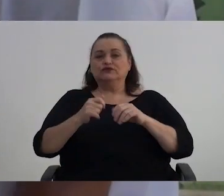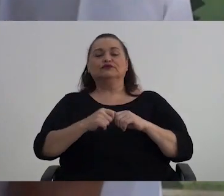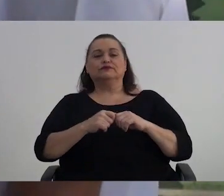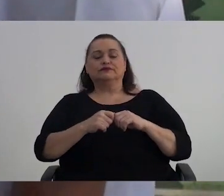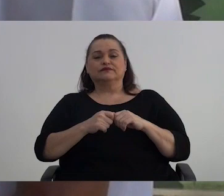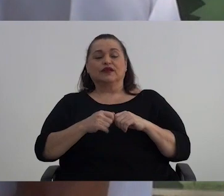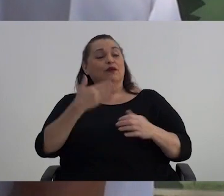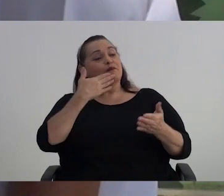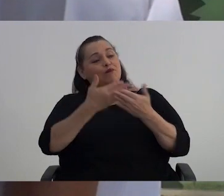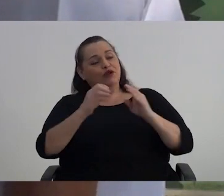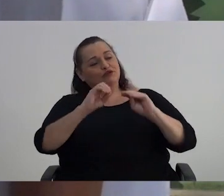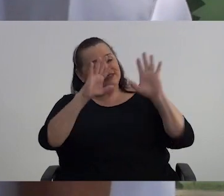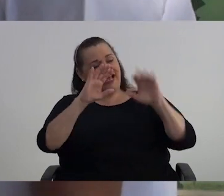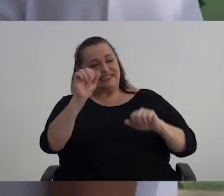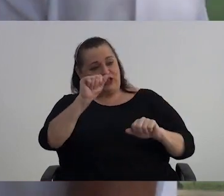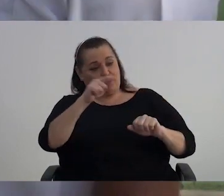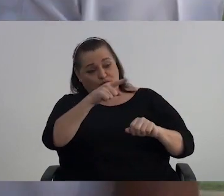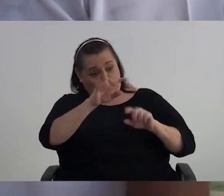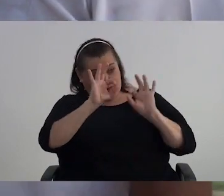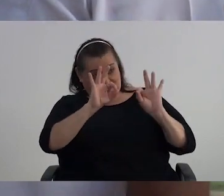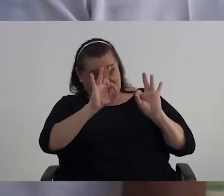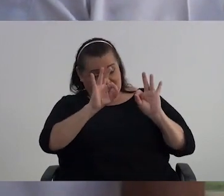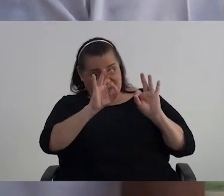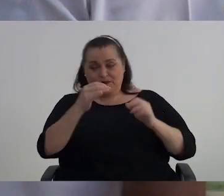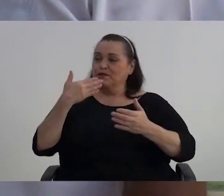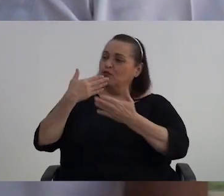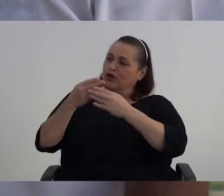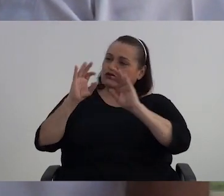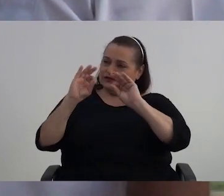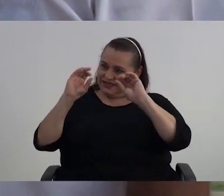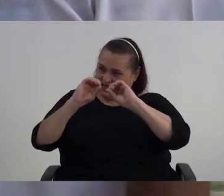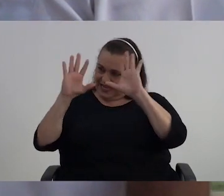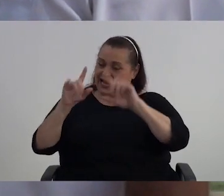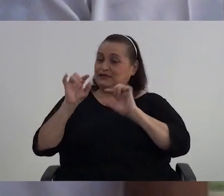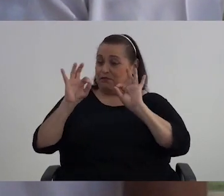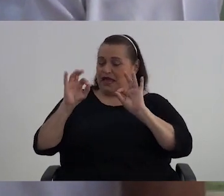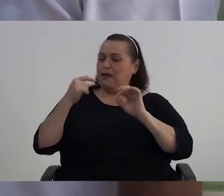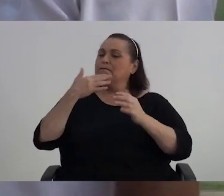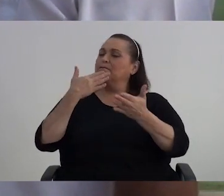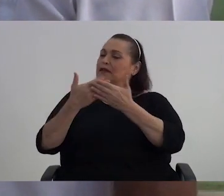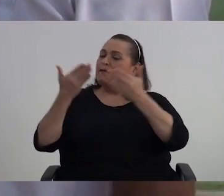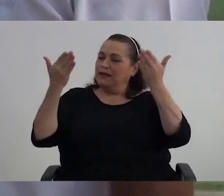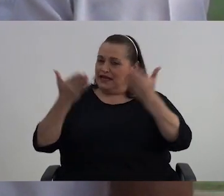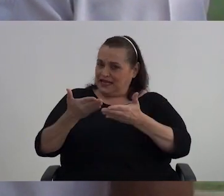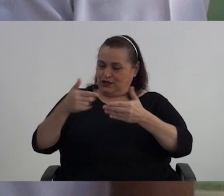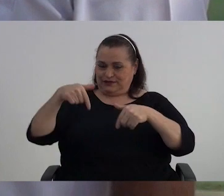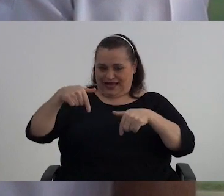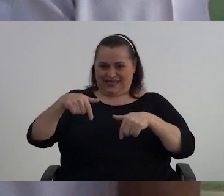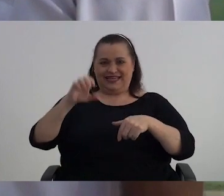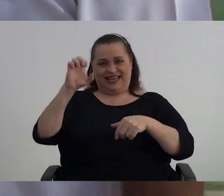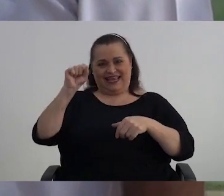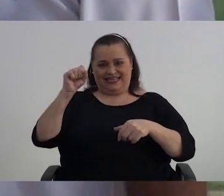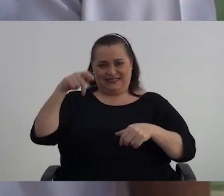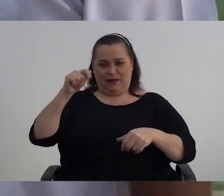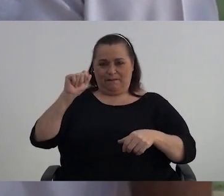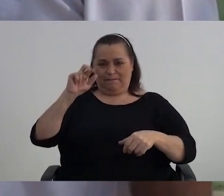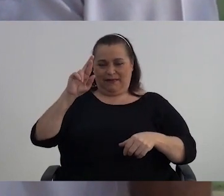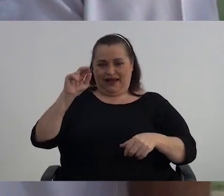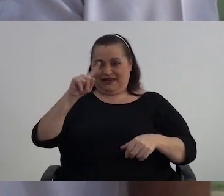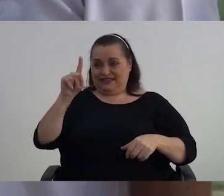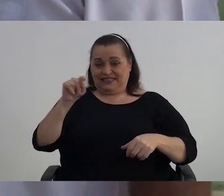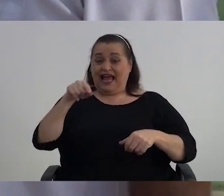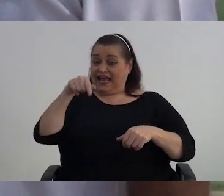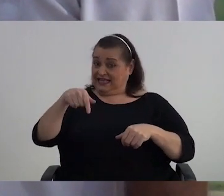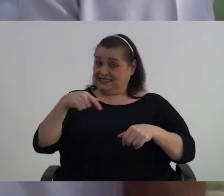Buenos días, don Adrúbal, ¿cómo está usted? Buenos días, bienvenidos a Esparza y que esta